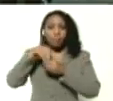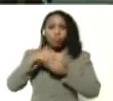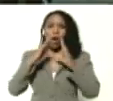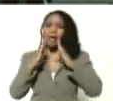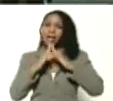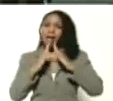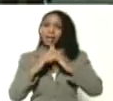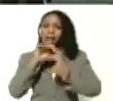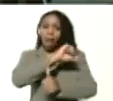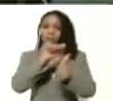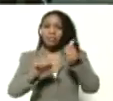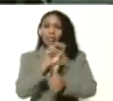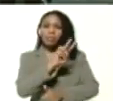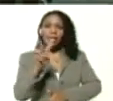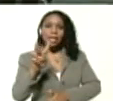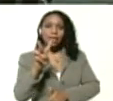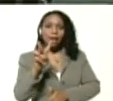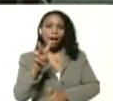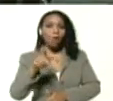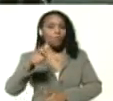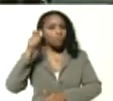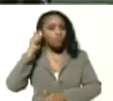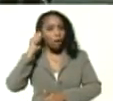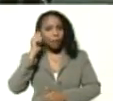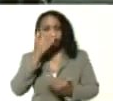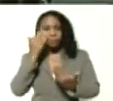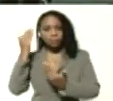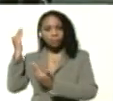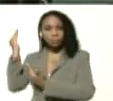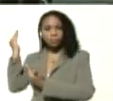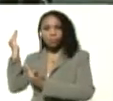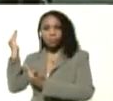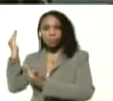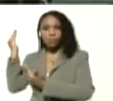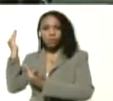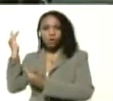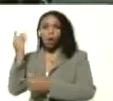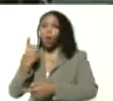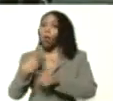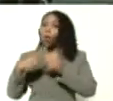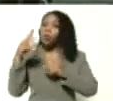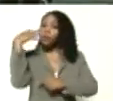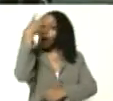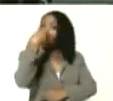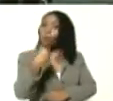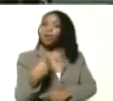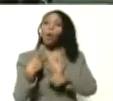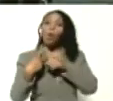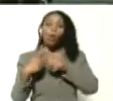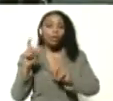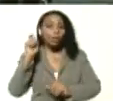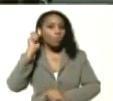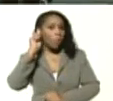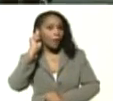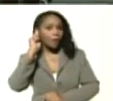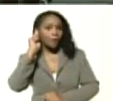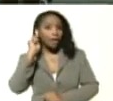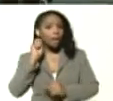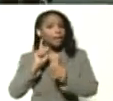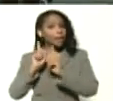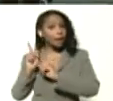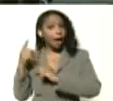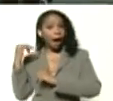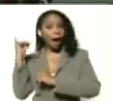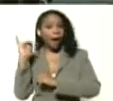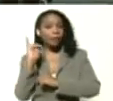la viceministra Marinela Vargas, Marinela, otra joven, otra muchacha, y está con